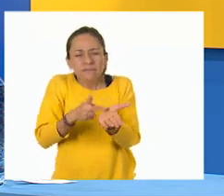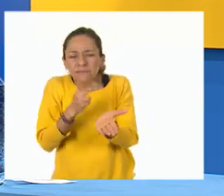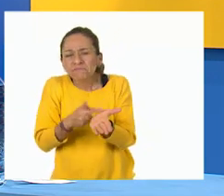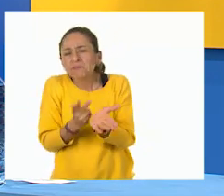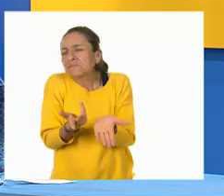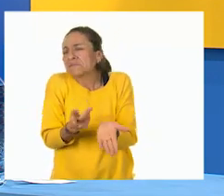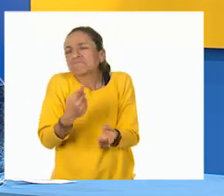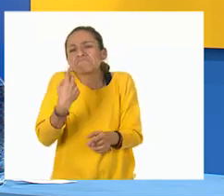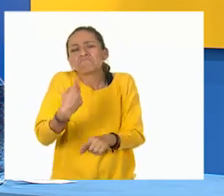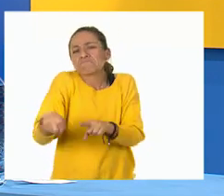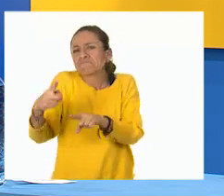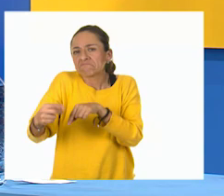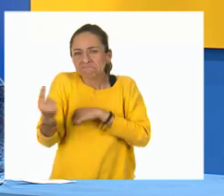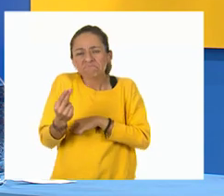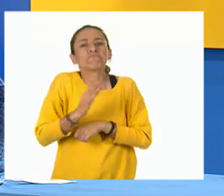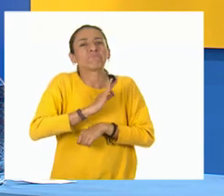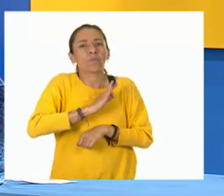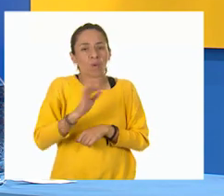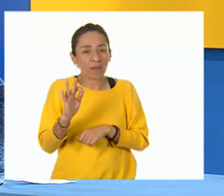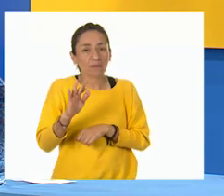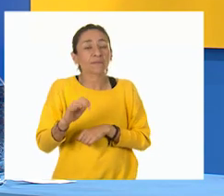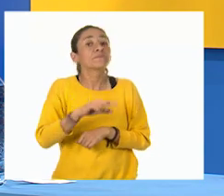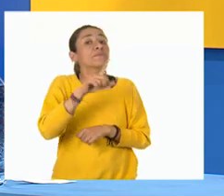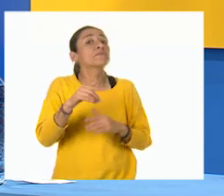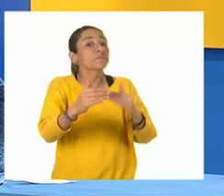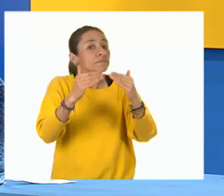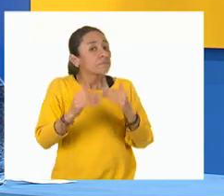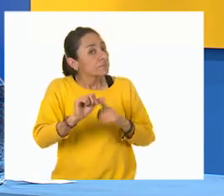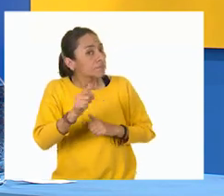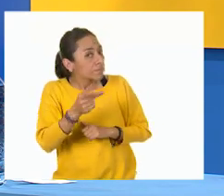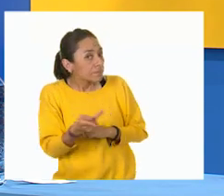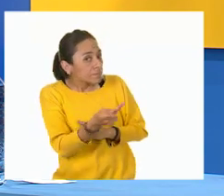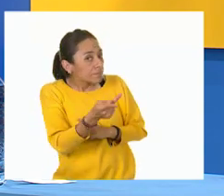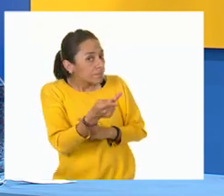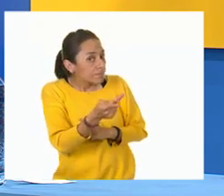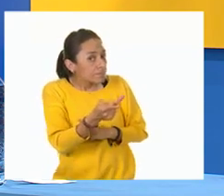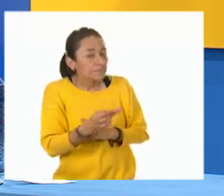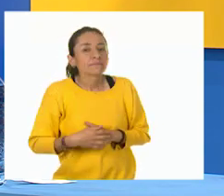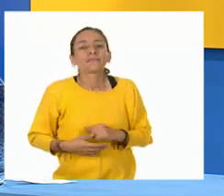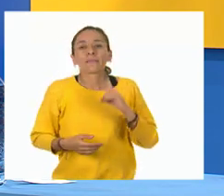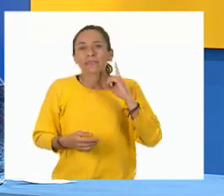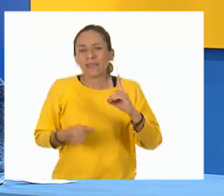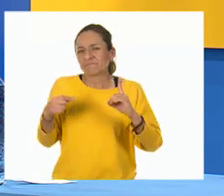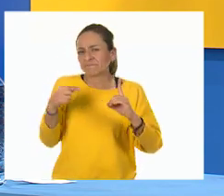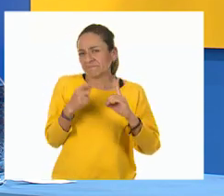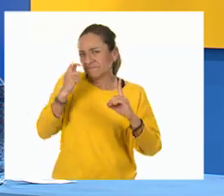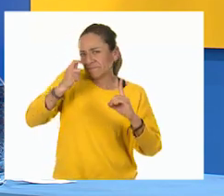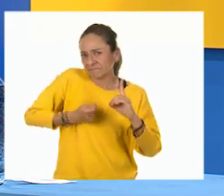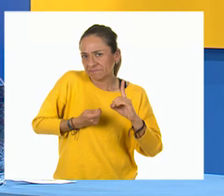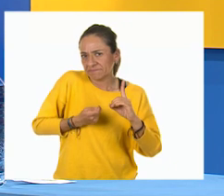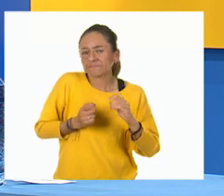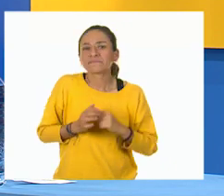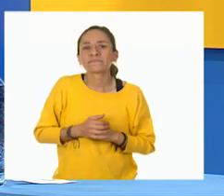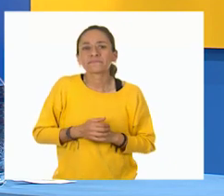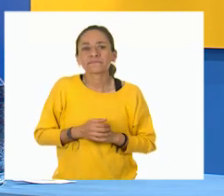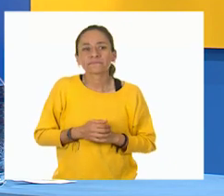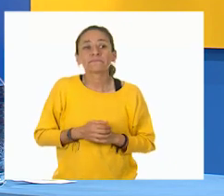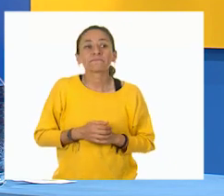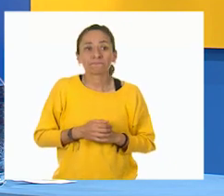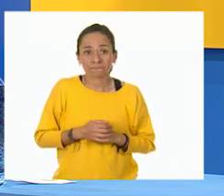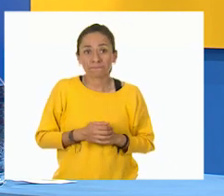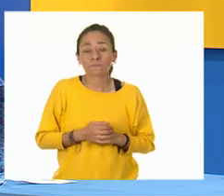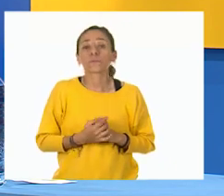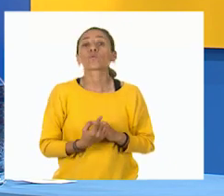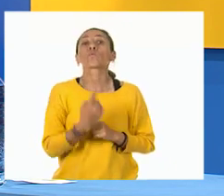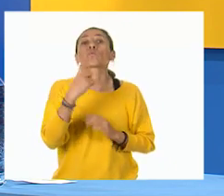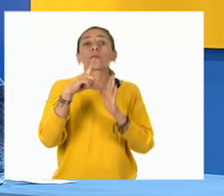Y rápidamente, la siguiente pregunta. La D. Y dice, ¿a cuántos mililitros